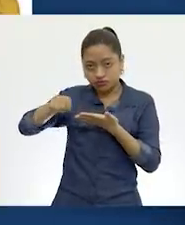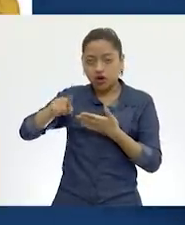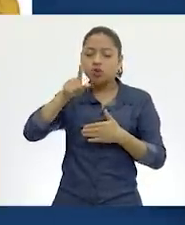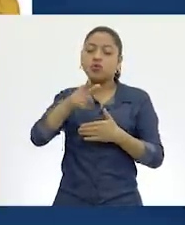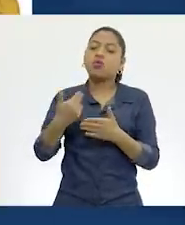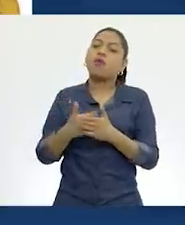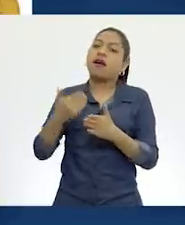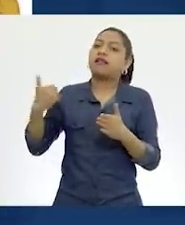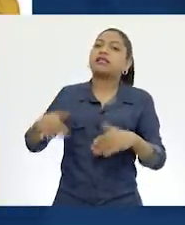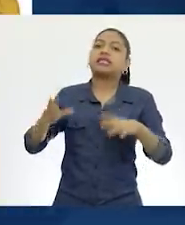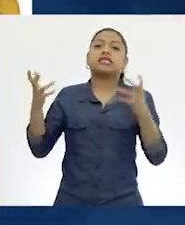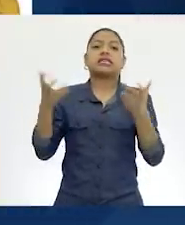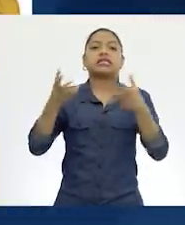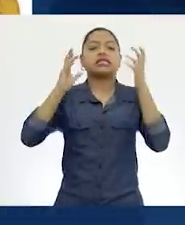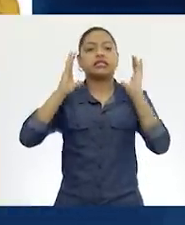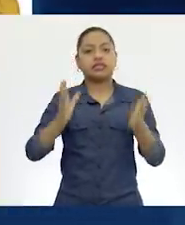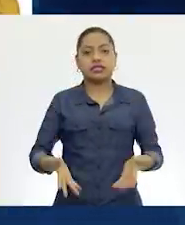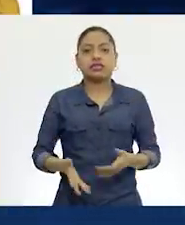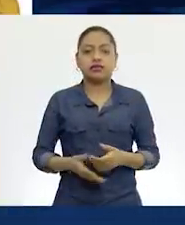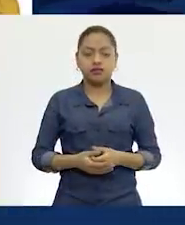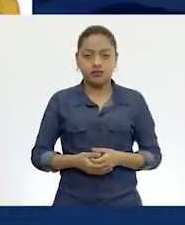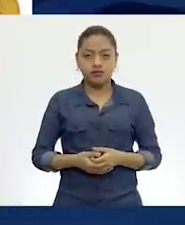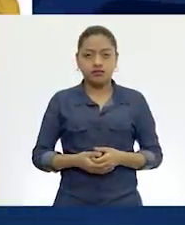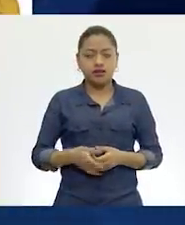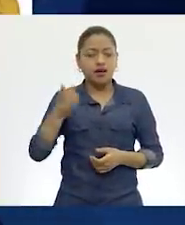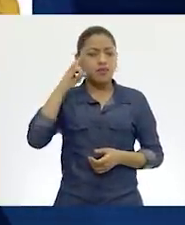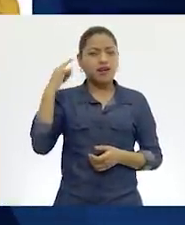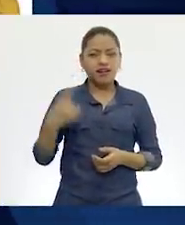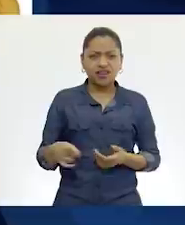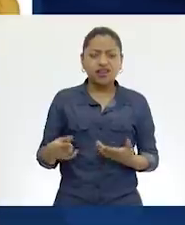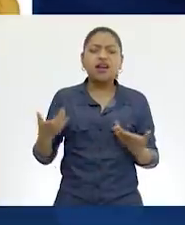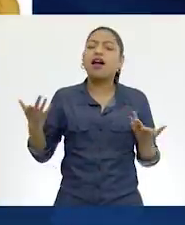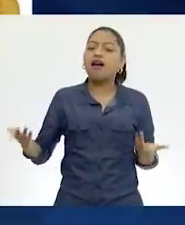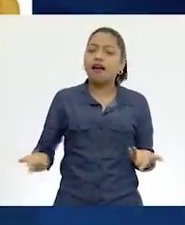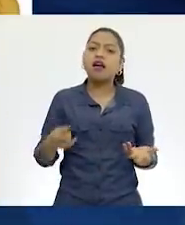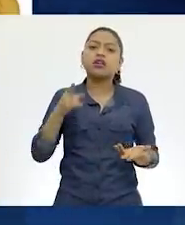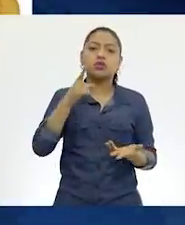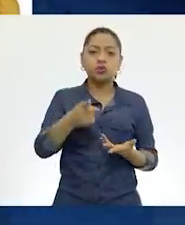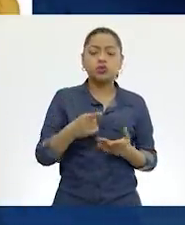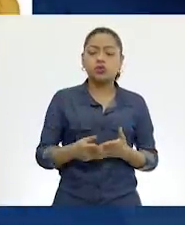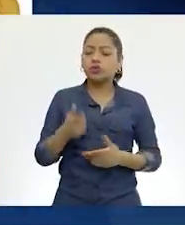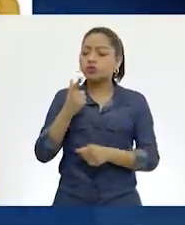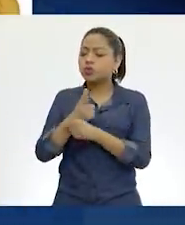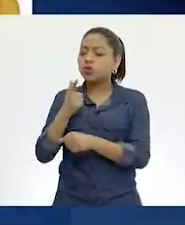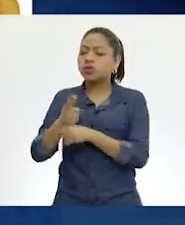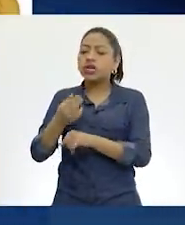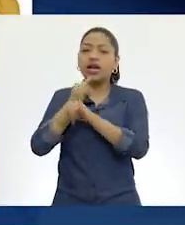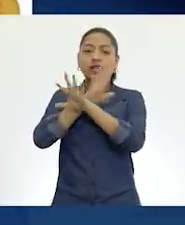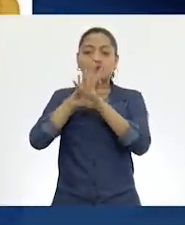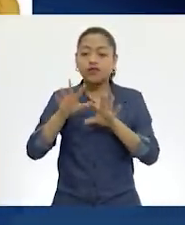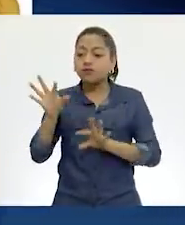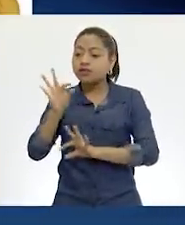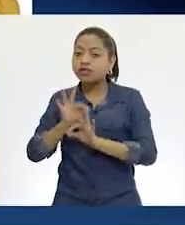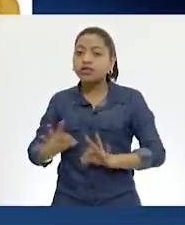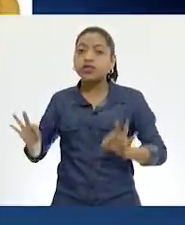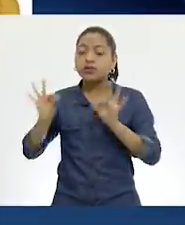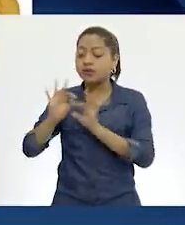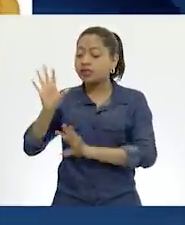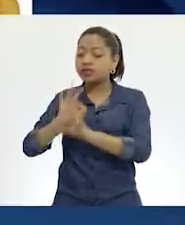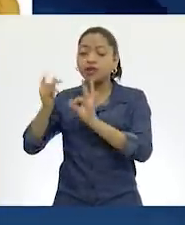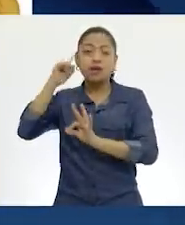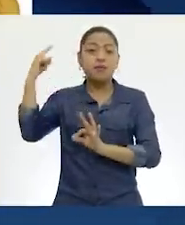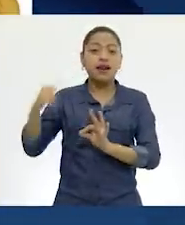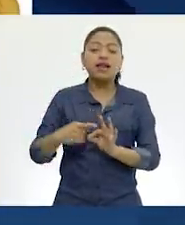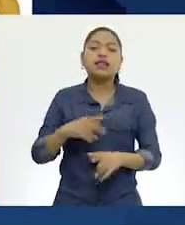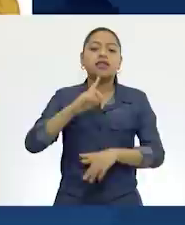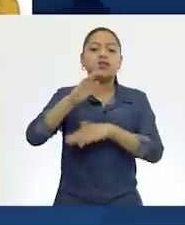lo hemos estado retomando en otras clases, para que tú vayas precisamente detectando esa información relevante y que te va a servir para planificar tu